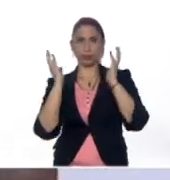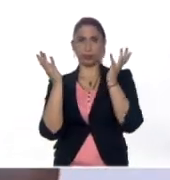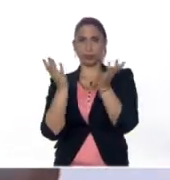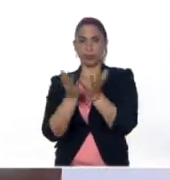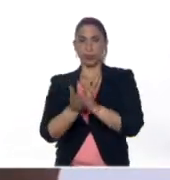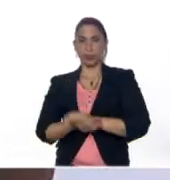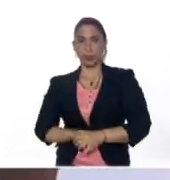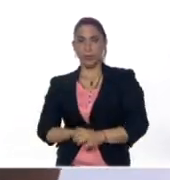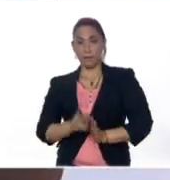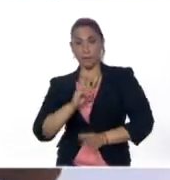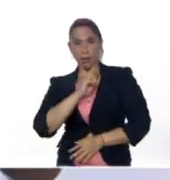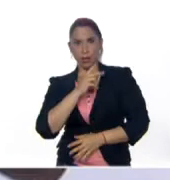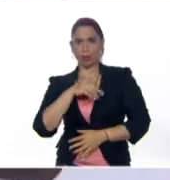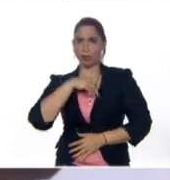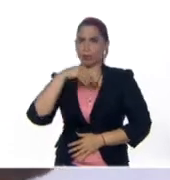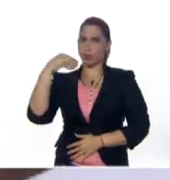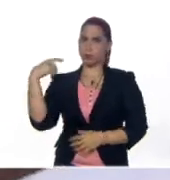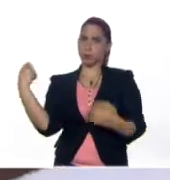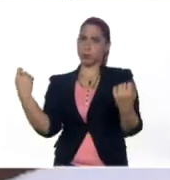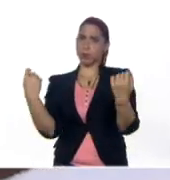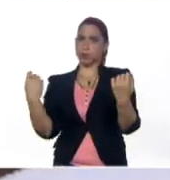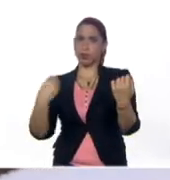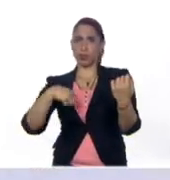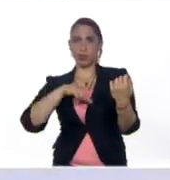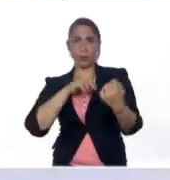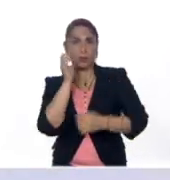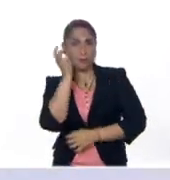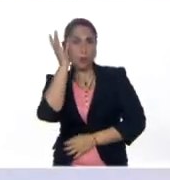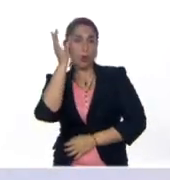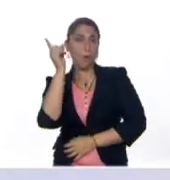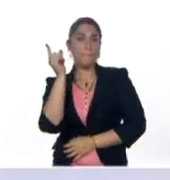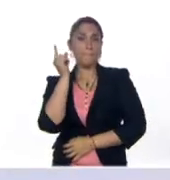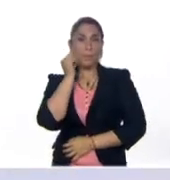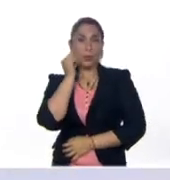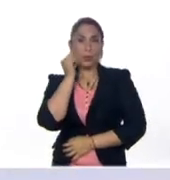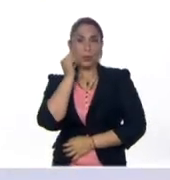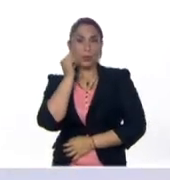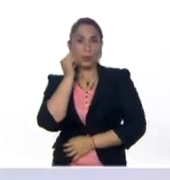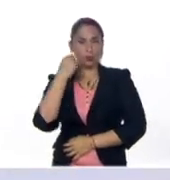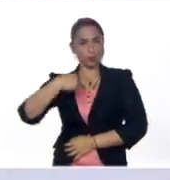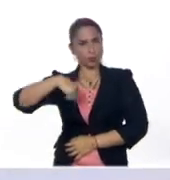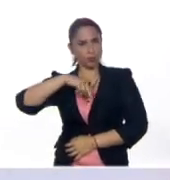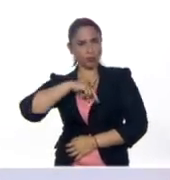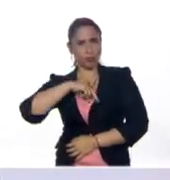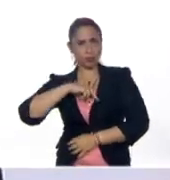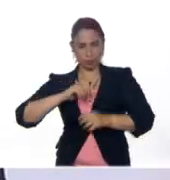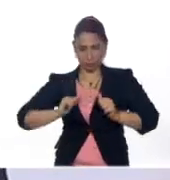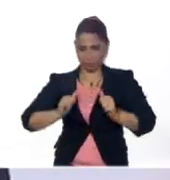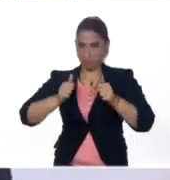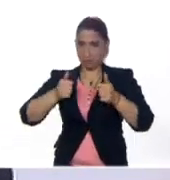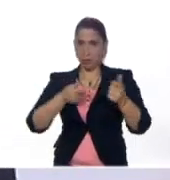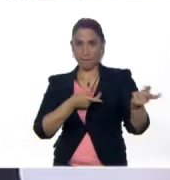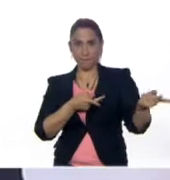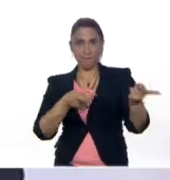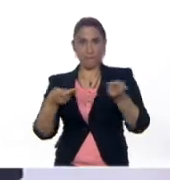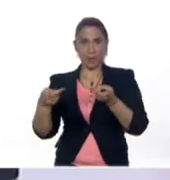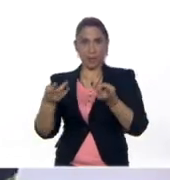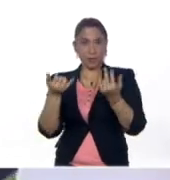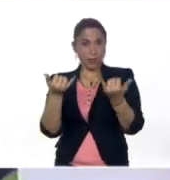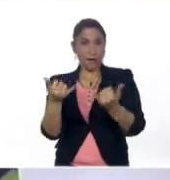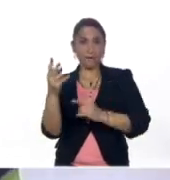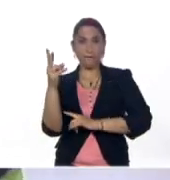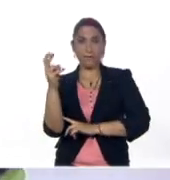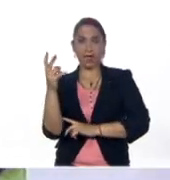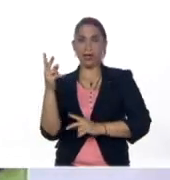Con esos versos y ese espíritu popular de nuestra creadora, nuestra americana, nosotros vamos a darle esta vez la bienvenida en este